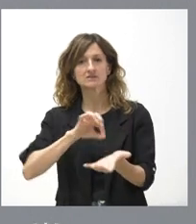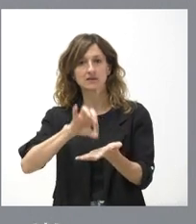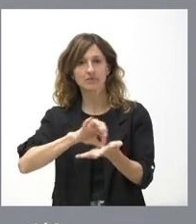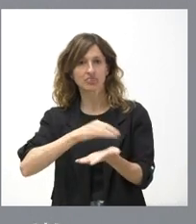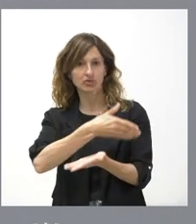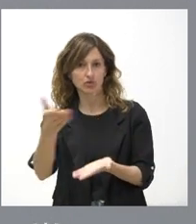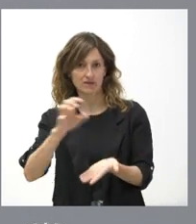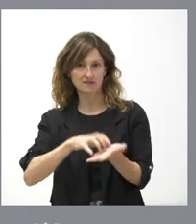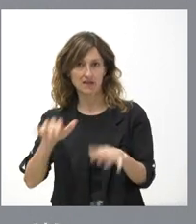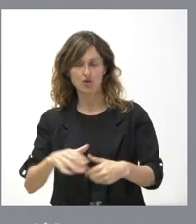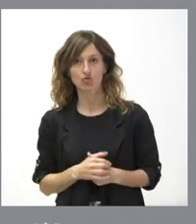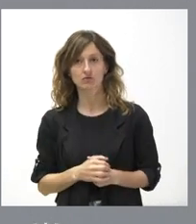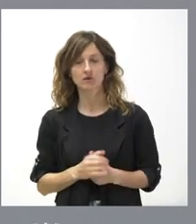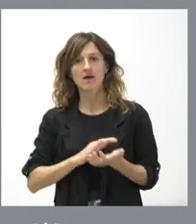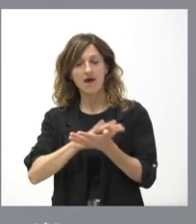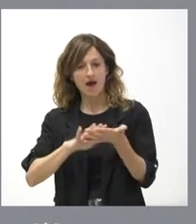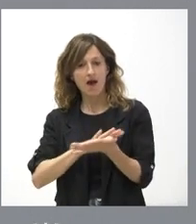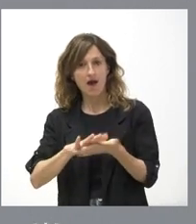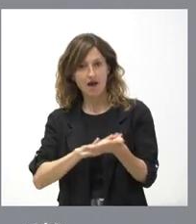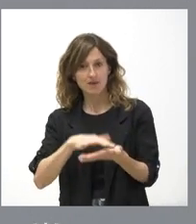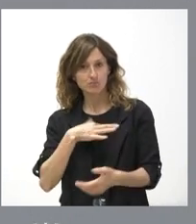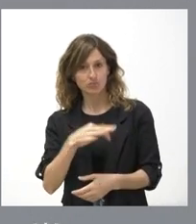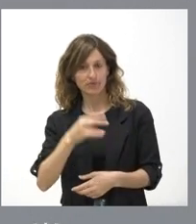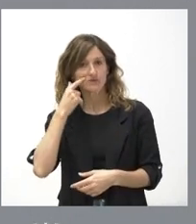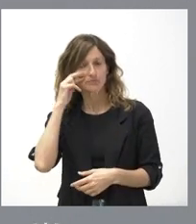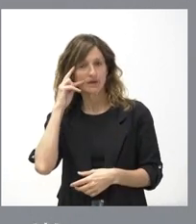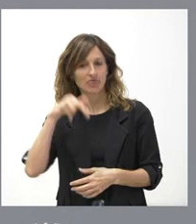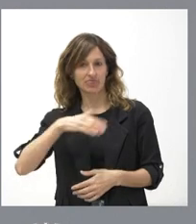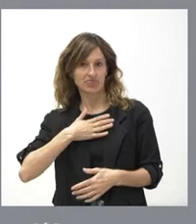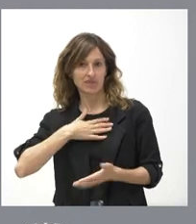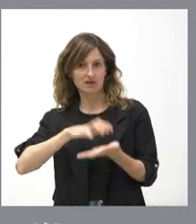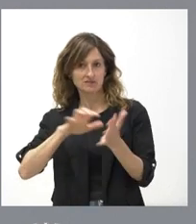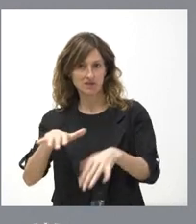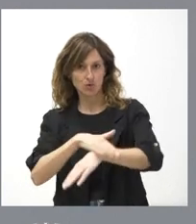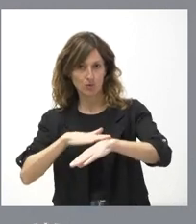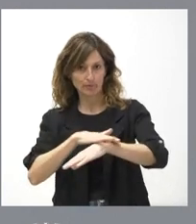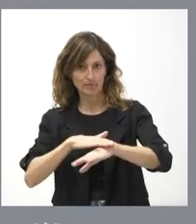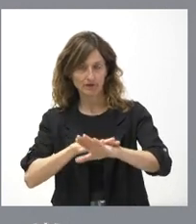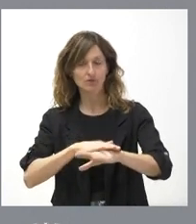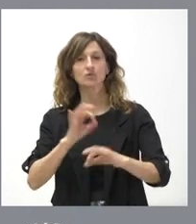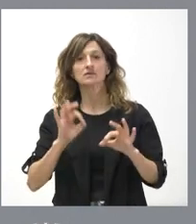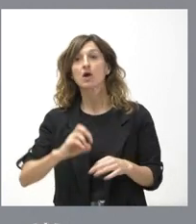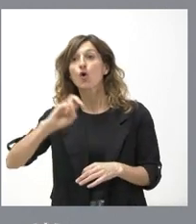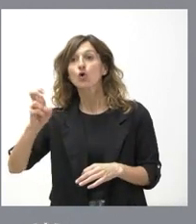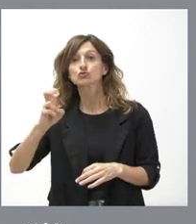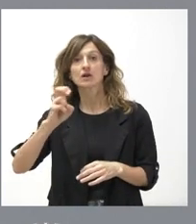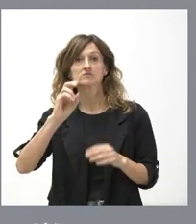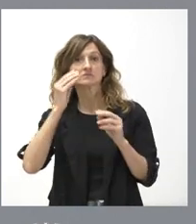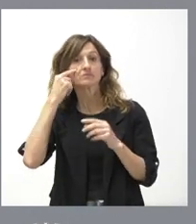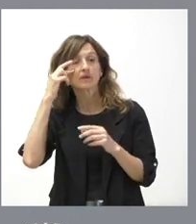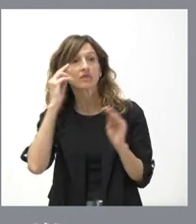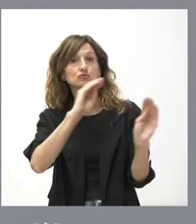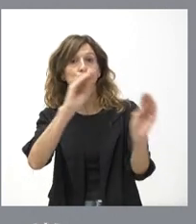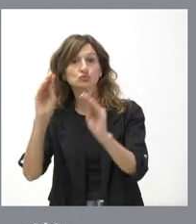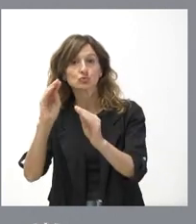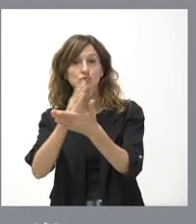León. Yo le puedo hablar desde la experiencia del Gobierno de Castilla y León y la experiencia de otras comunidades autónomas. Lógicamente lo